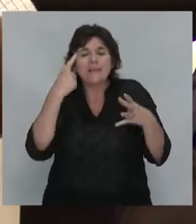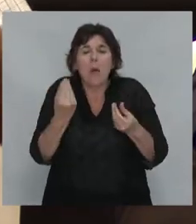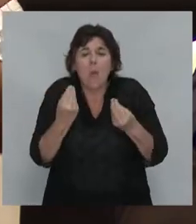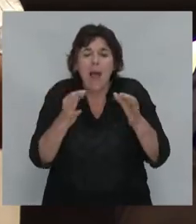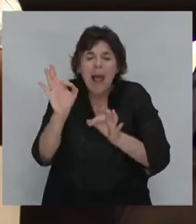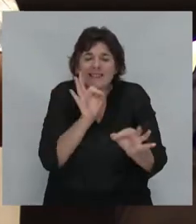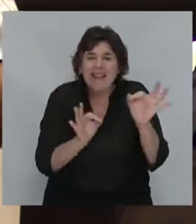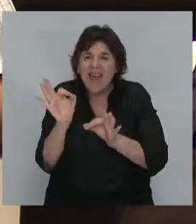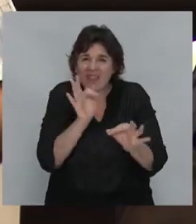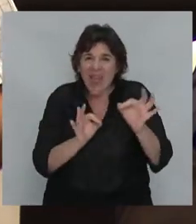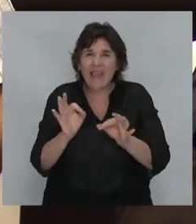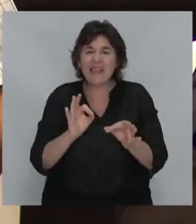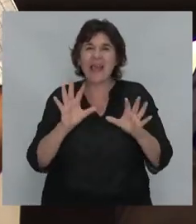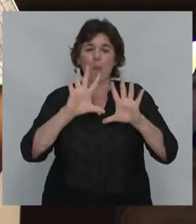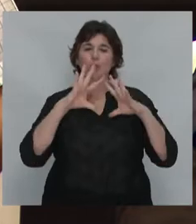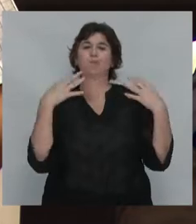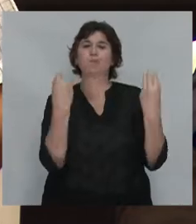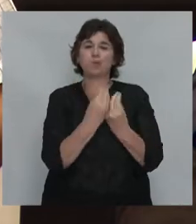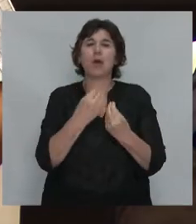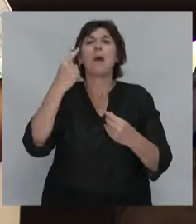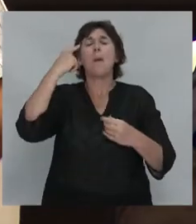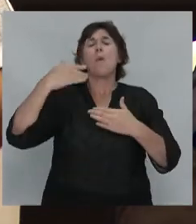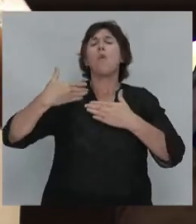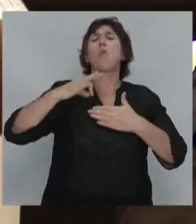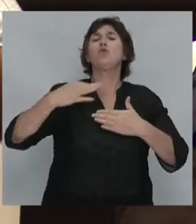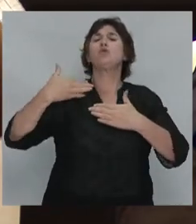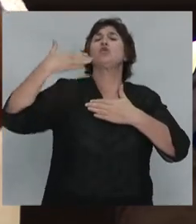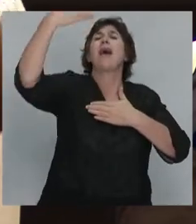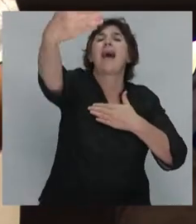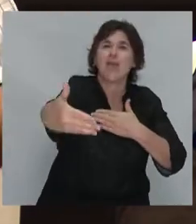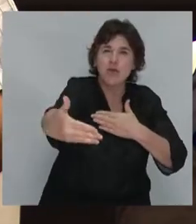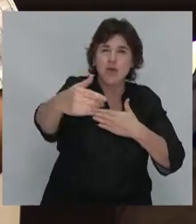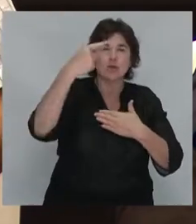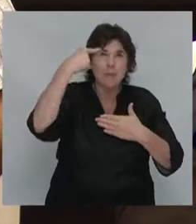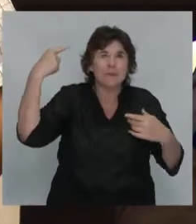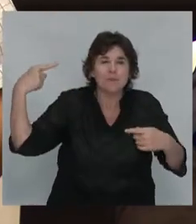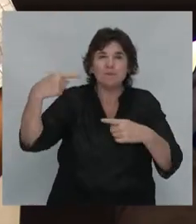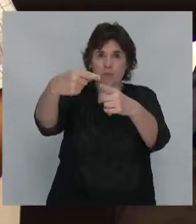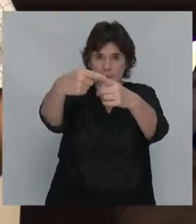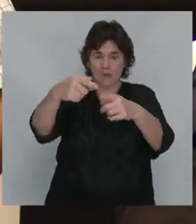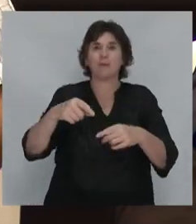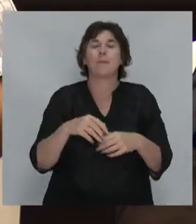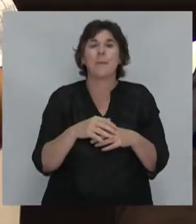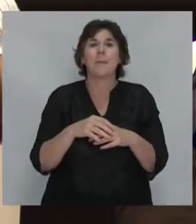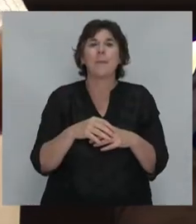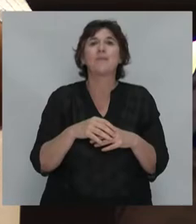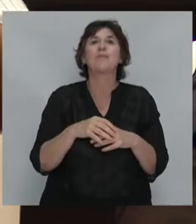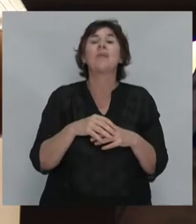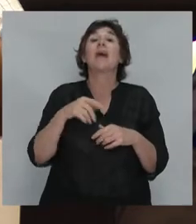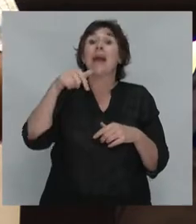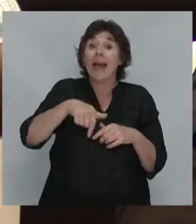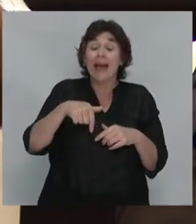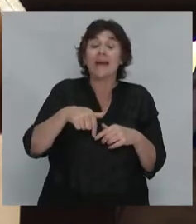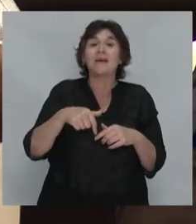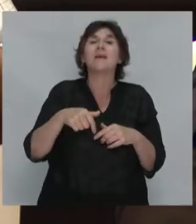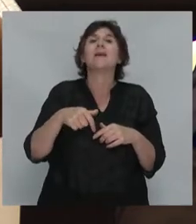global de la política de largo plazo. Y eso implica hacer lo que Asia hace en este momento. Implica un